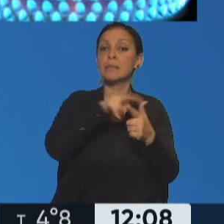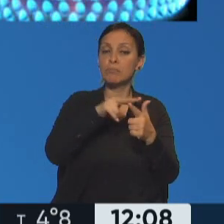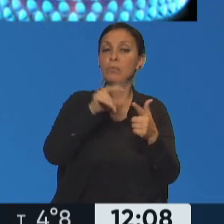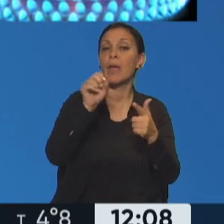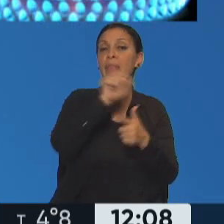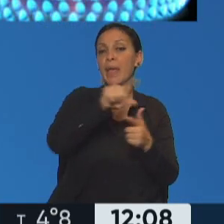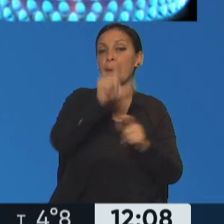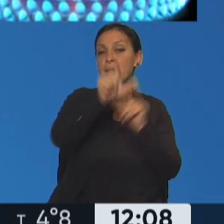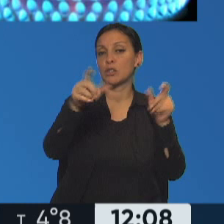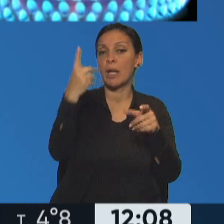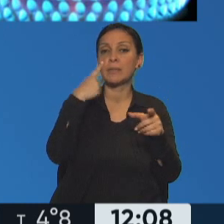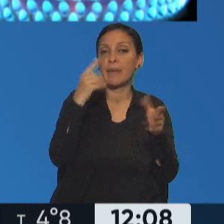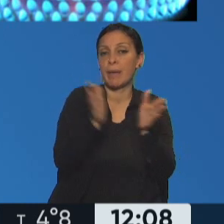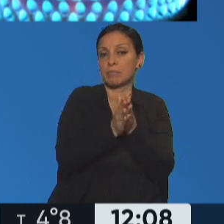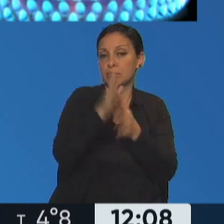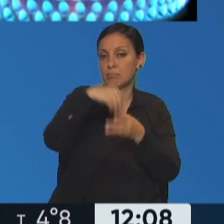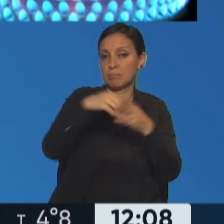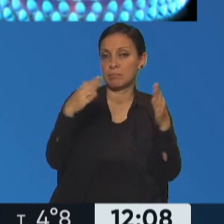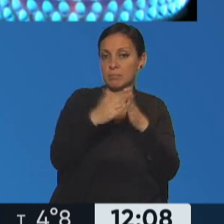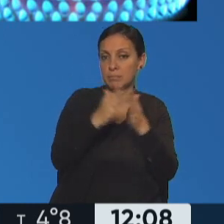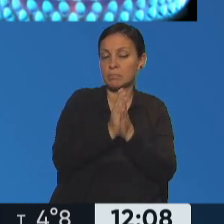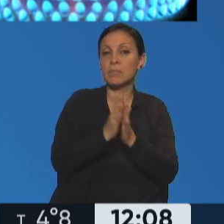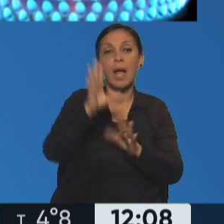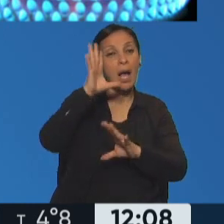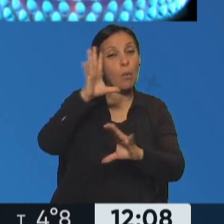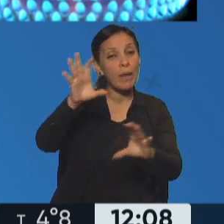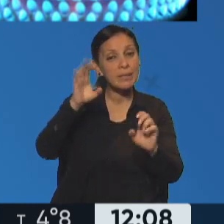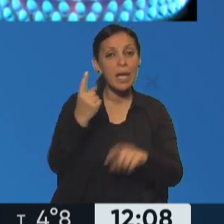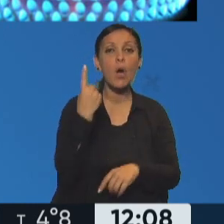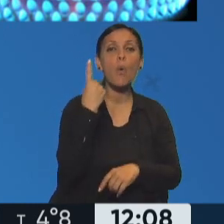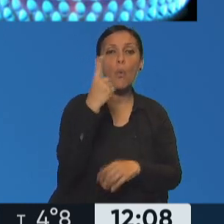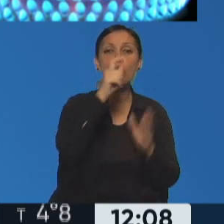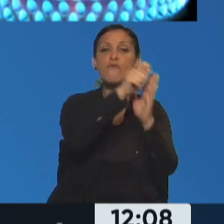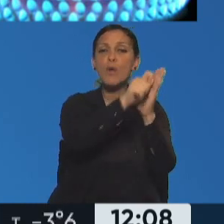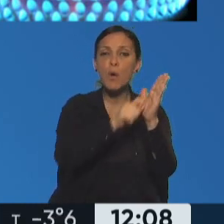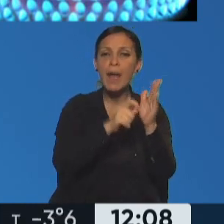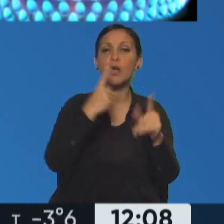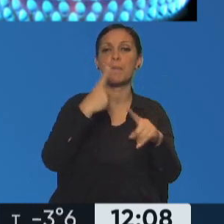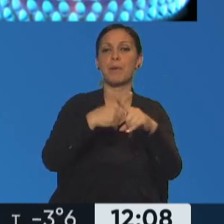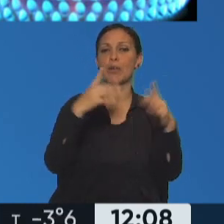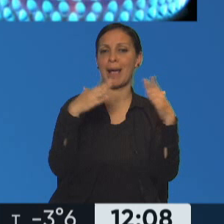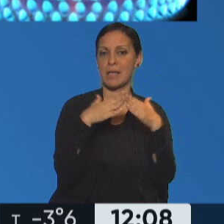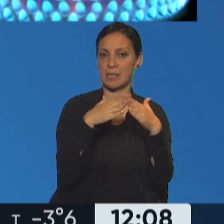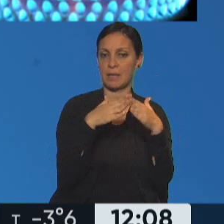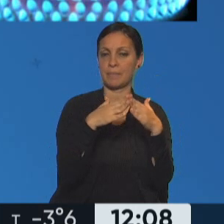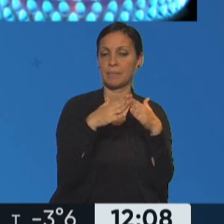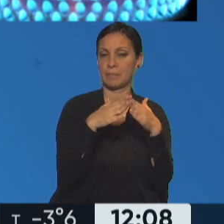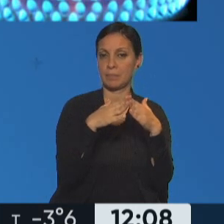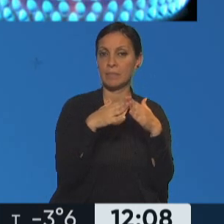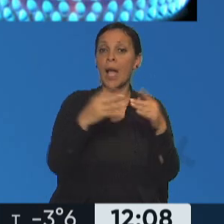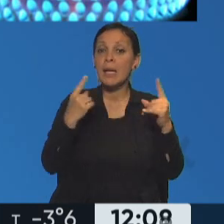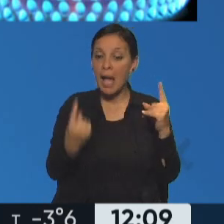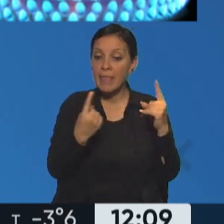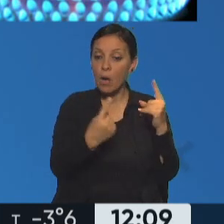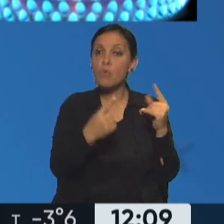llenar en el formulario una boleta. Repetimos que es un solo formulario por hogar, no hace falta que todos los integrantes mayores hagan